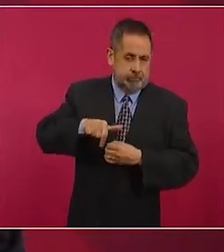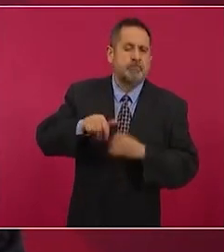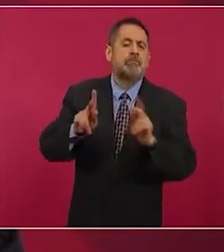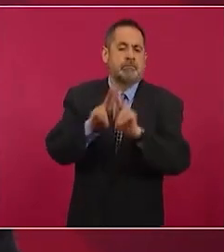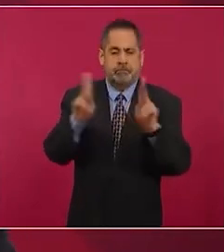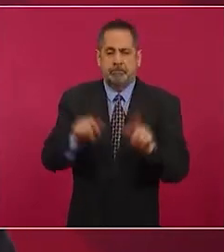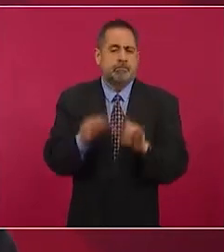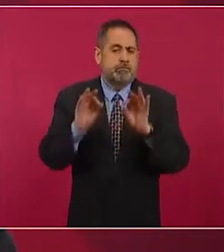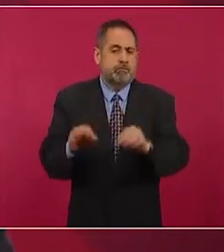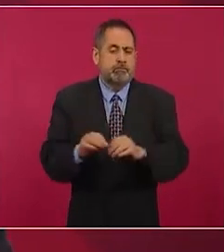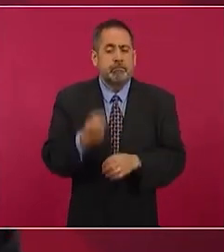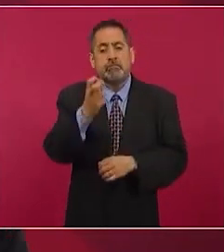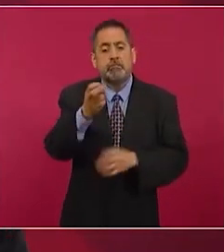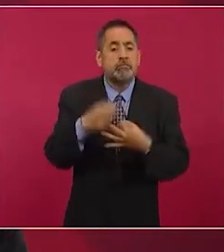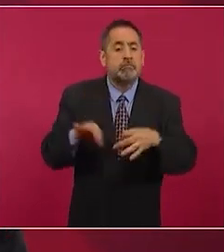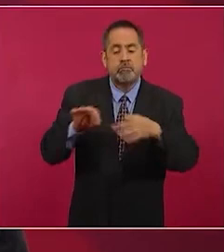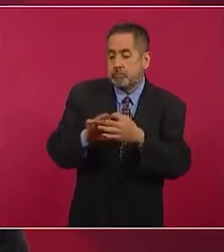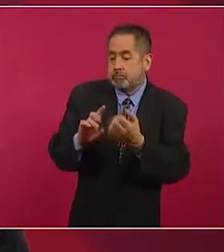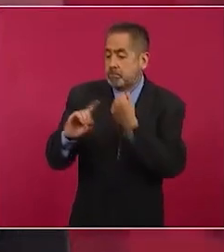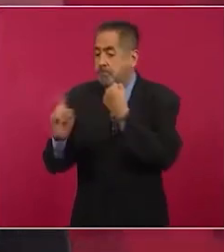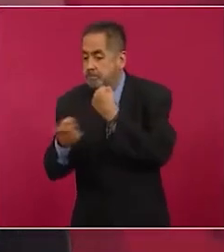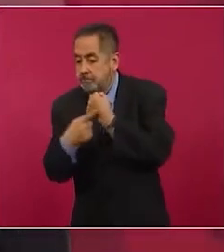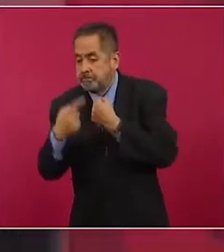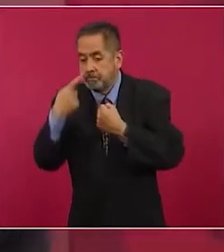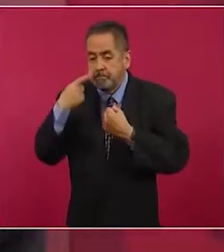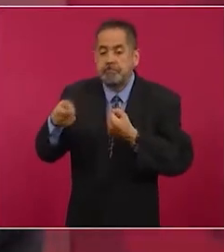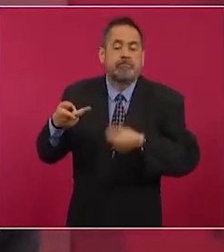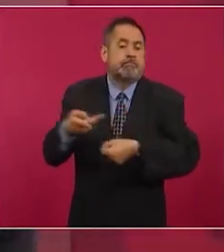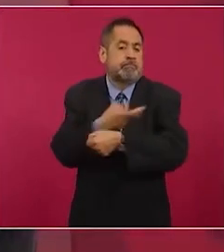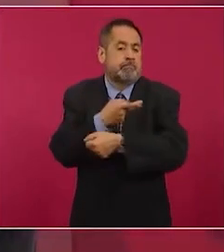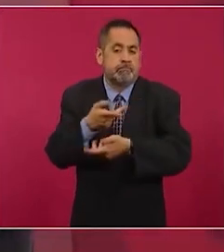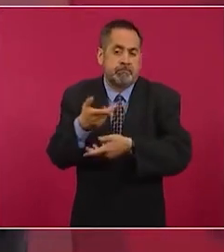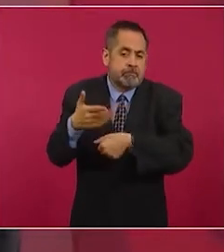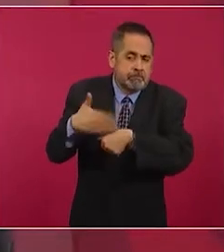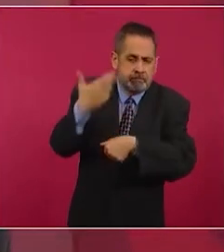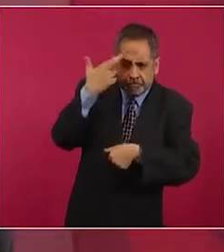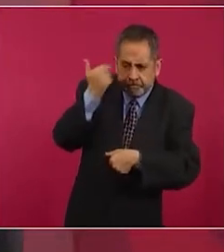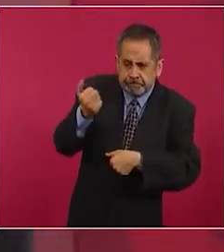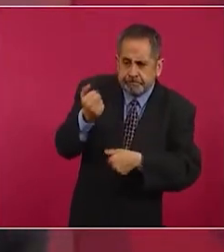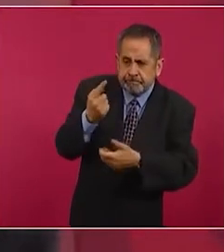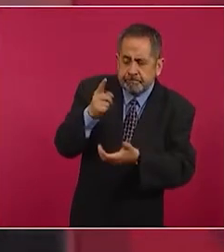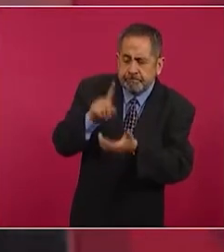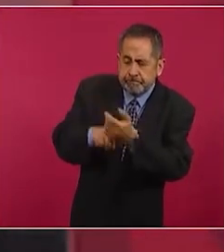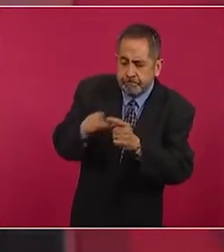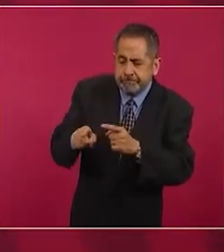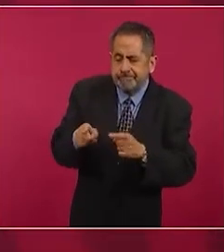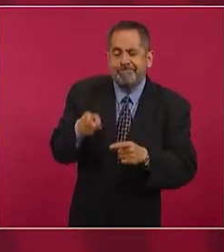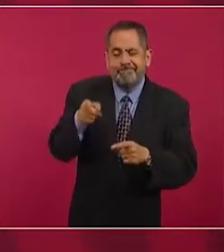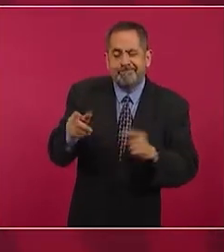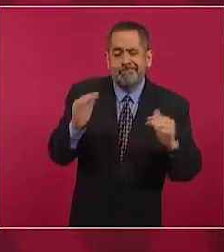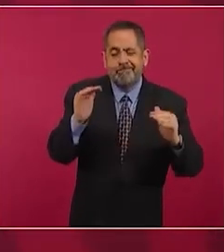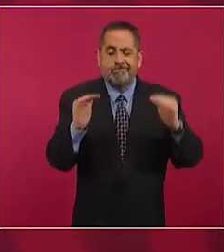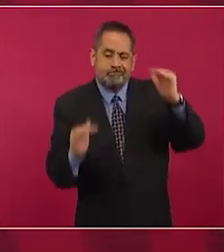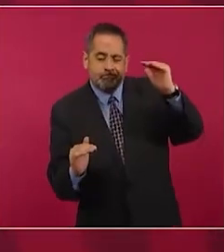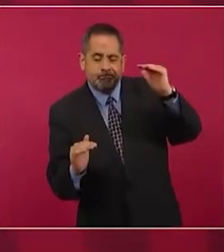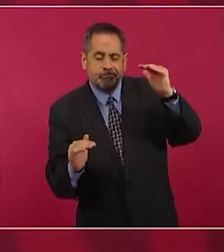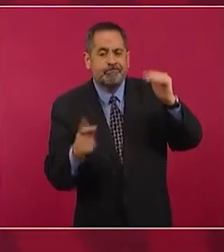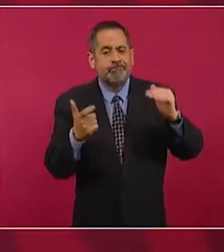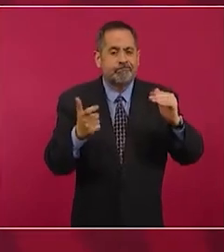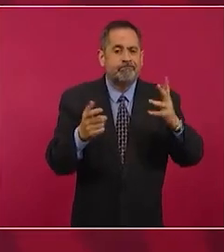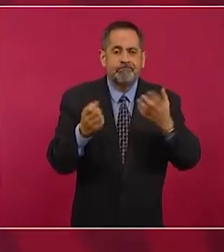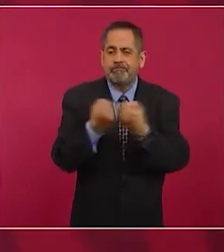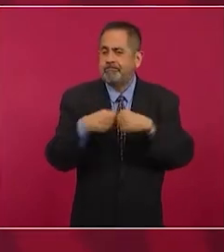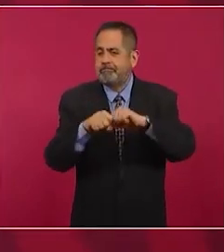las causas, hay que combatir la desigualdad económica y social,